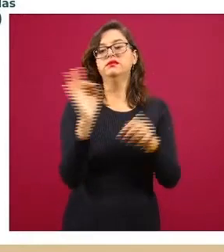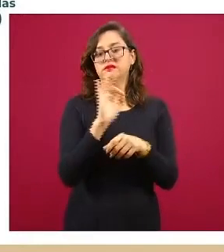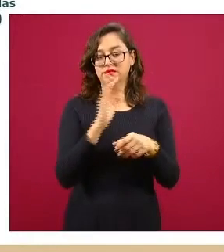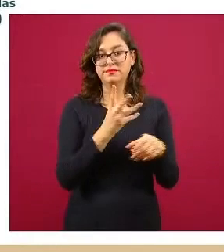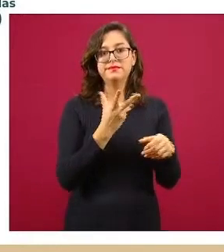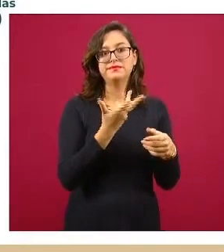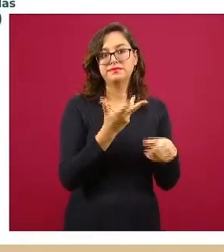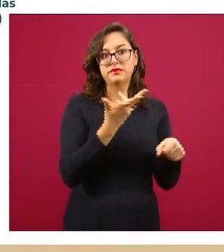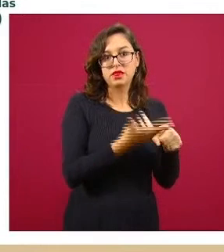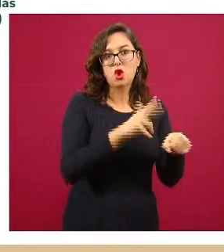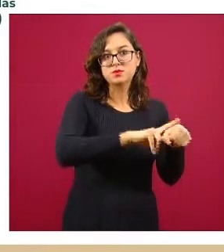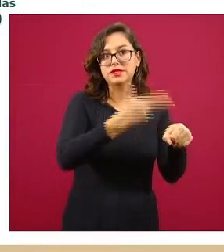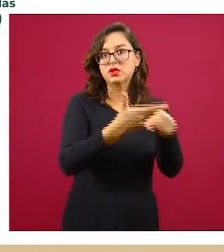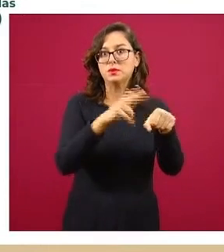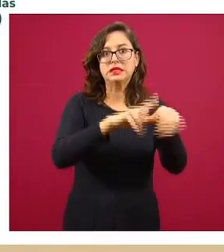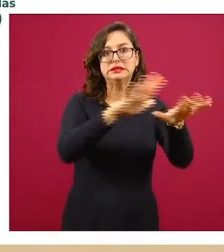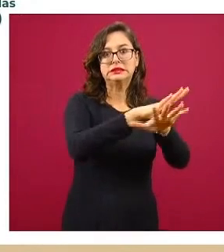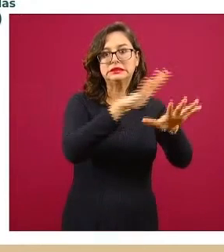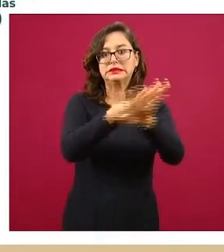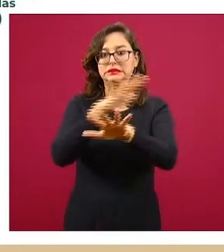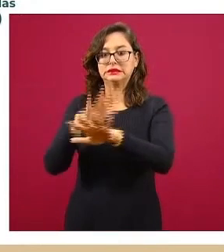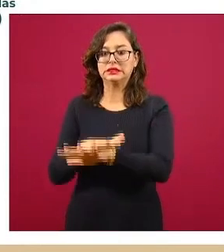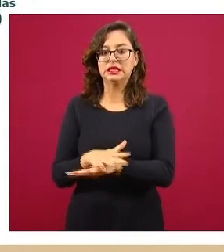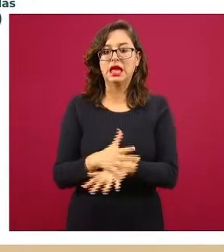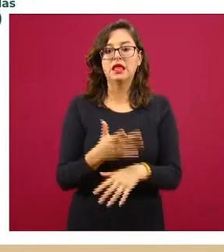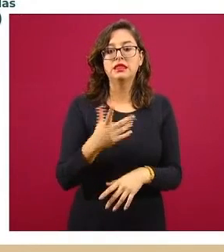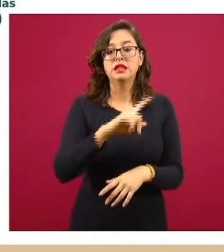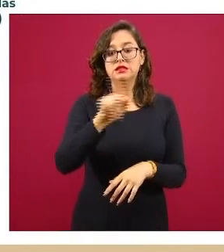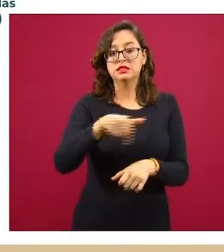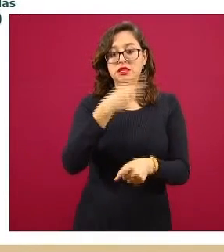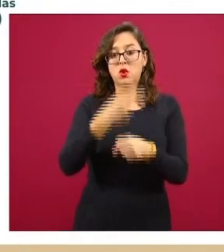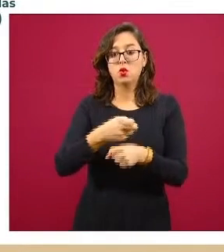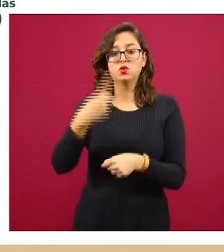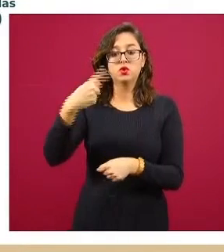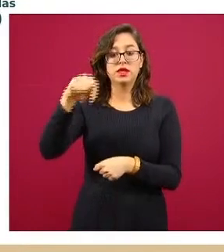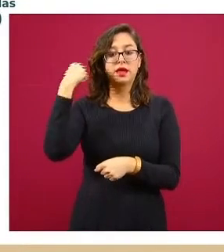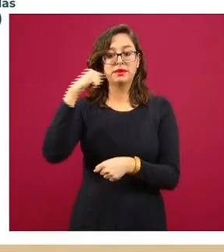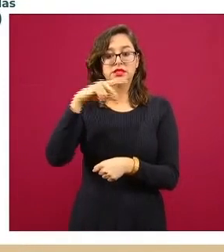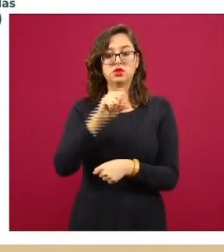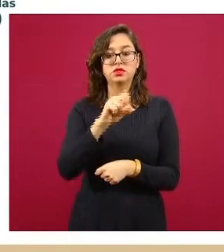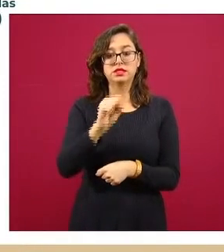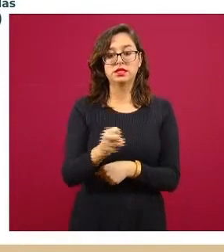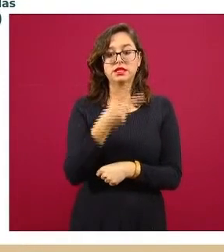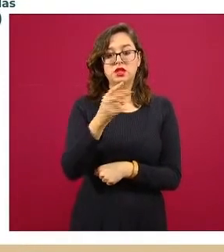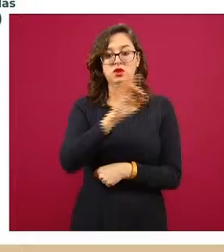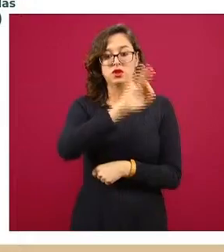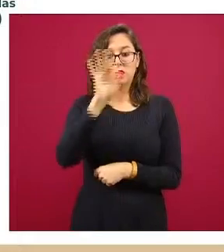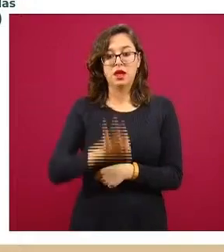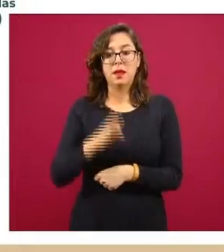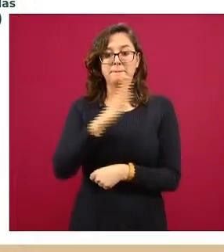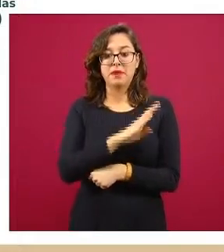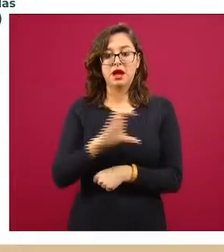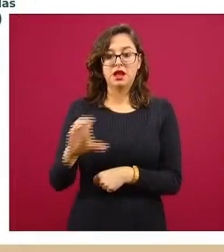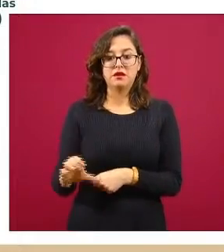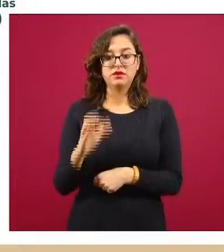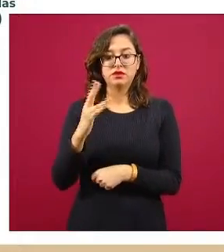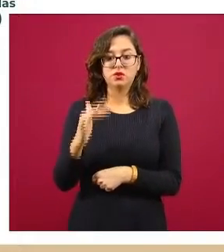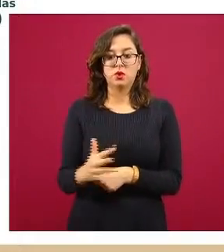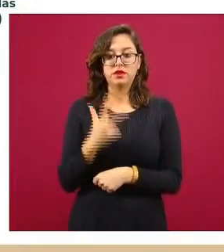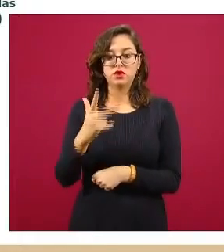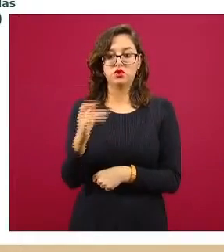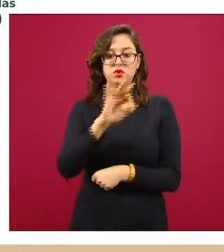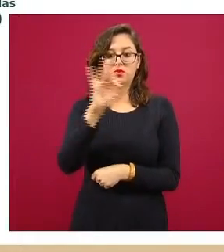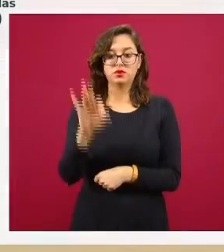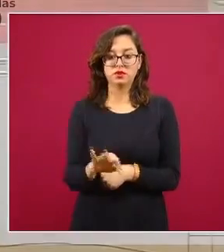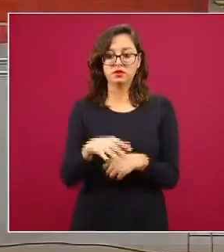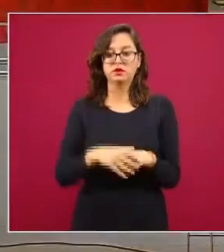reconvirtiendo más espacios. Y Tabasco con un 62 por ciento de ocupación y Baja California con 58 por ciento de ocupación. Entonces,